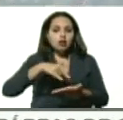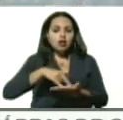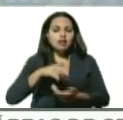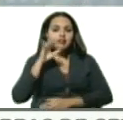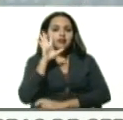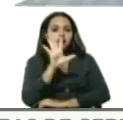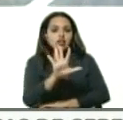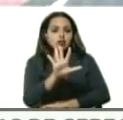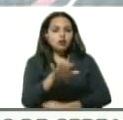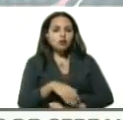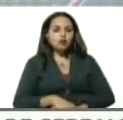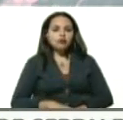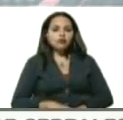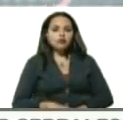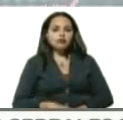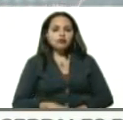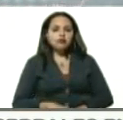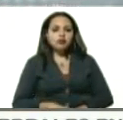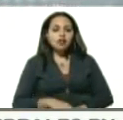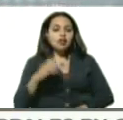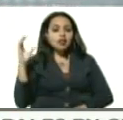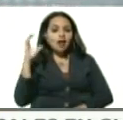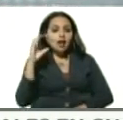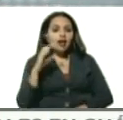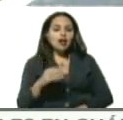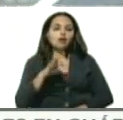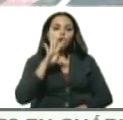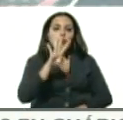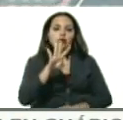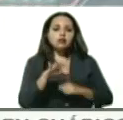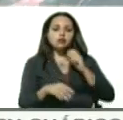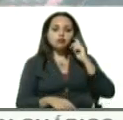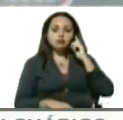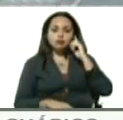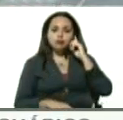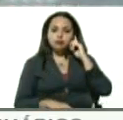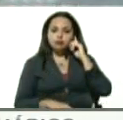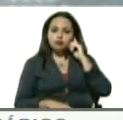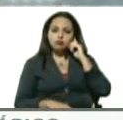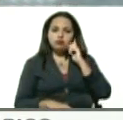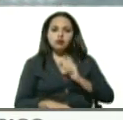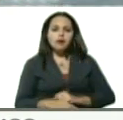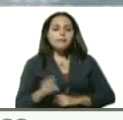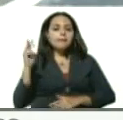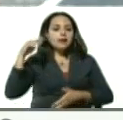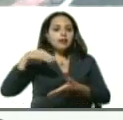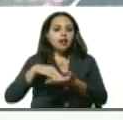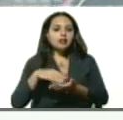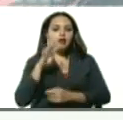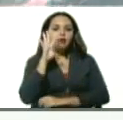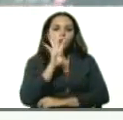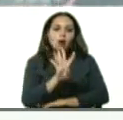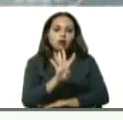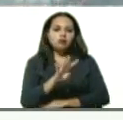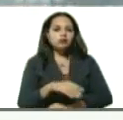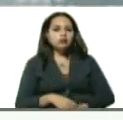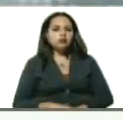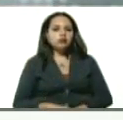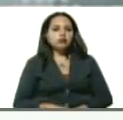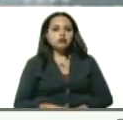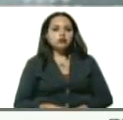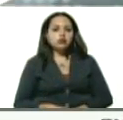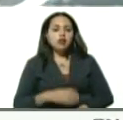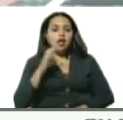5 casos, del distrito capital, 4 casos, del estado Miranda, 4 casos, del